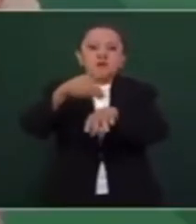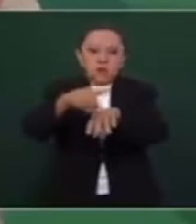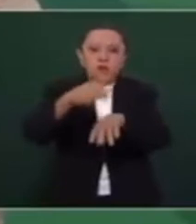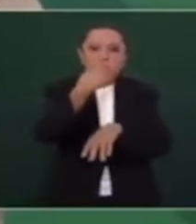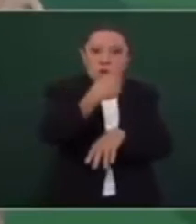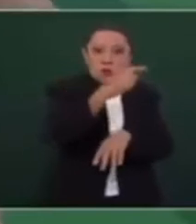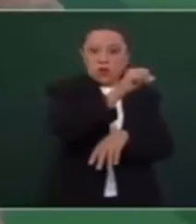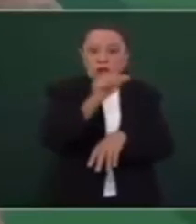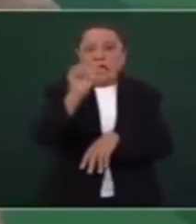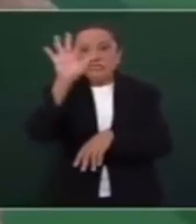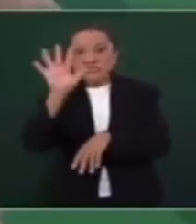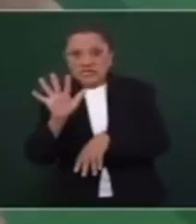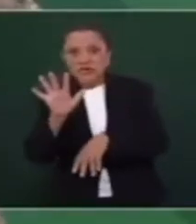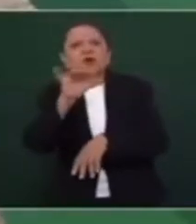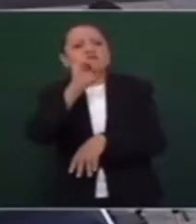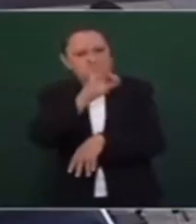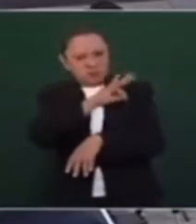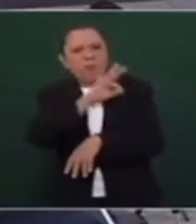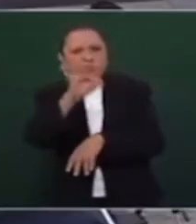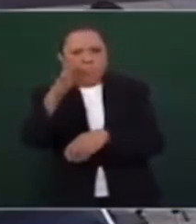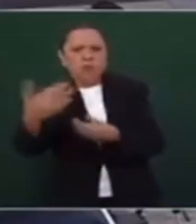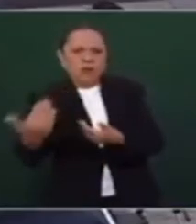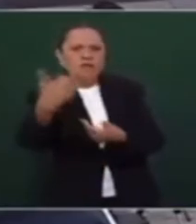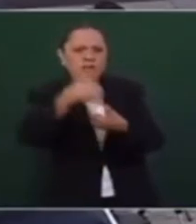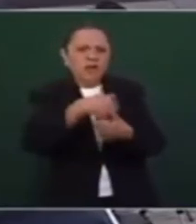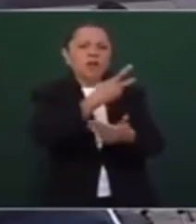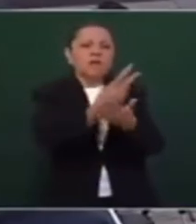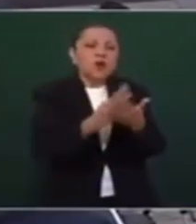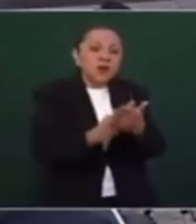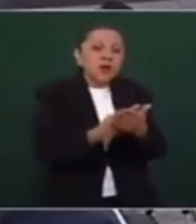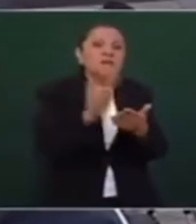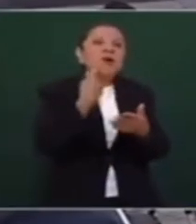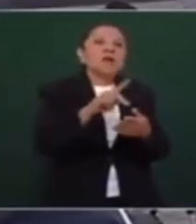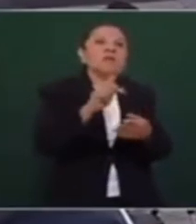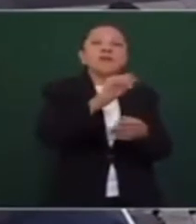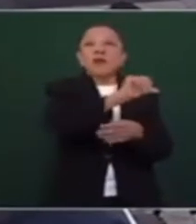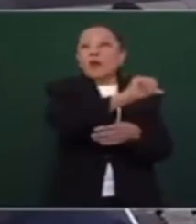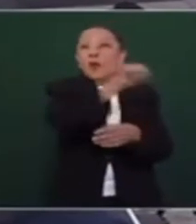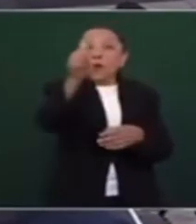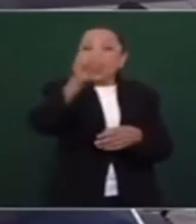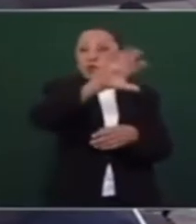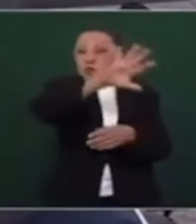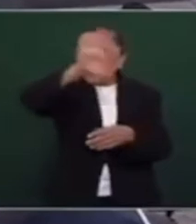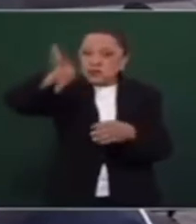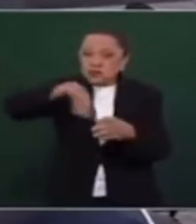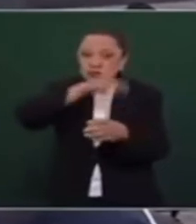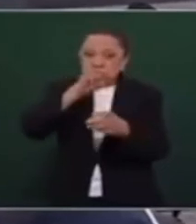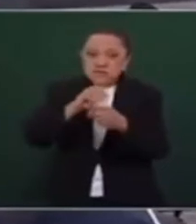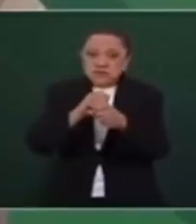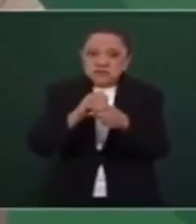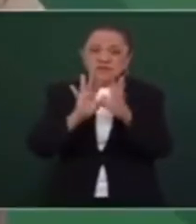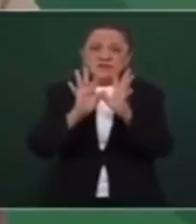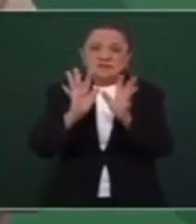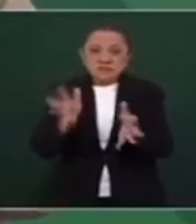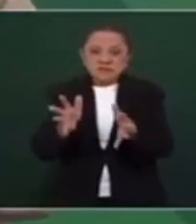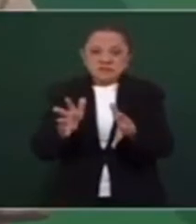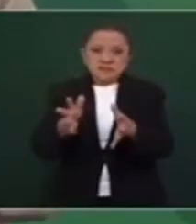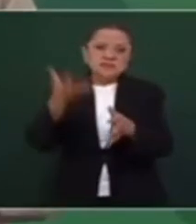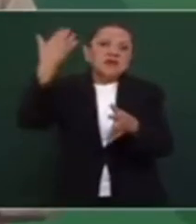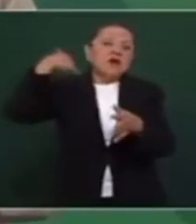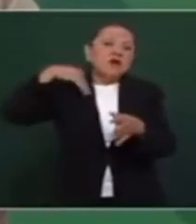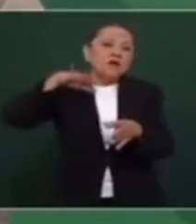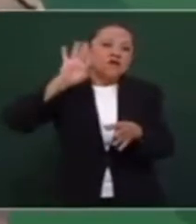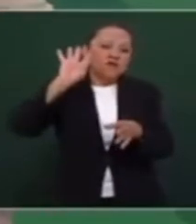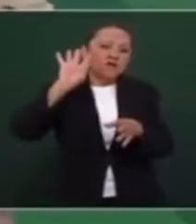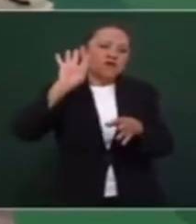del 1 al 5 puedan entrar en el programa, pero la mayoría o la totalidad de esos autos son los que fueron importados